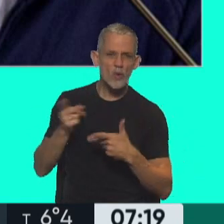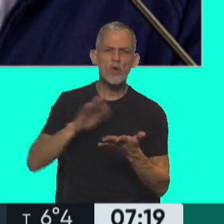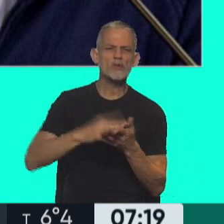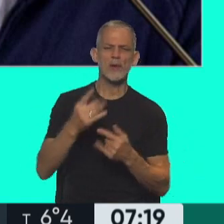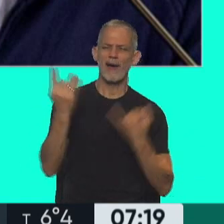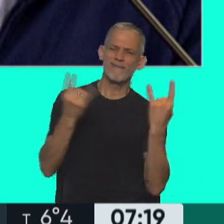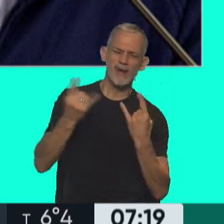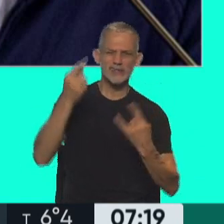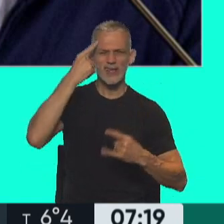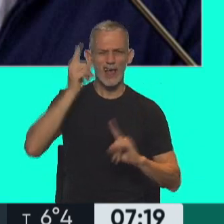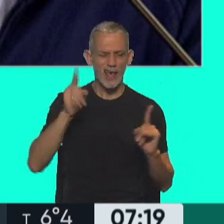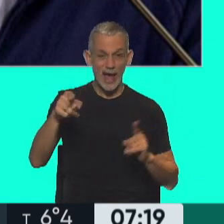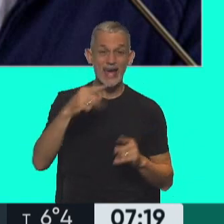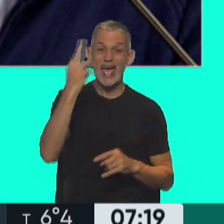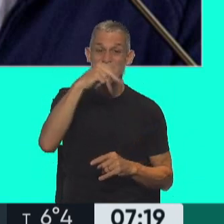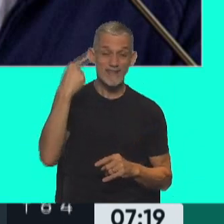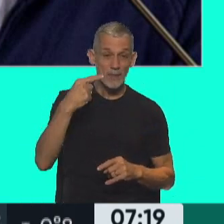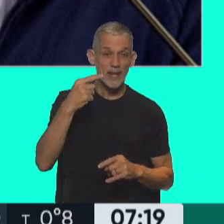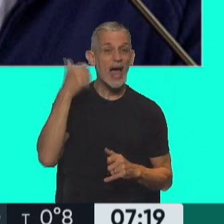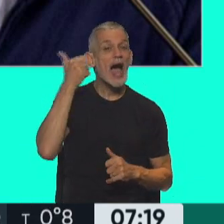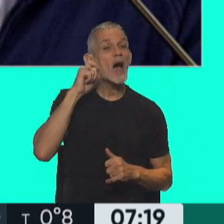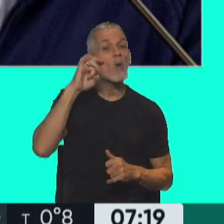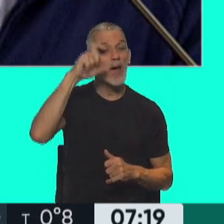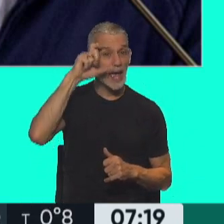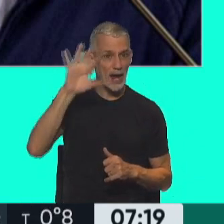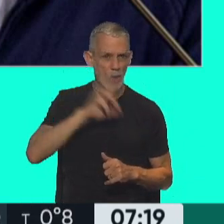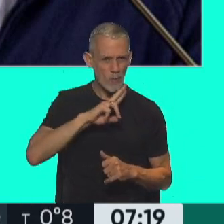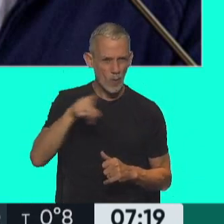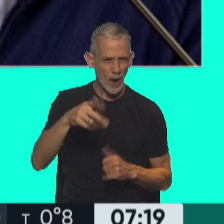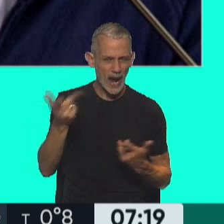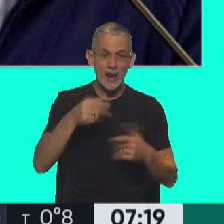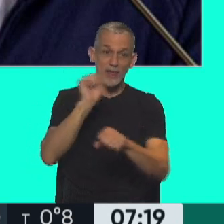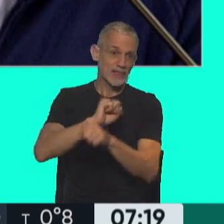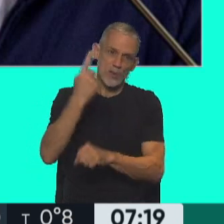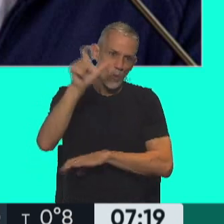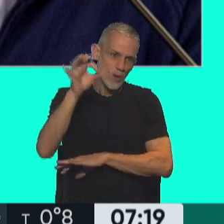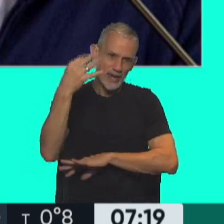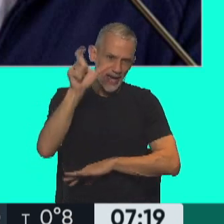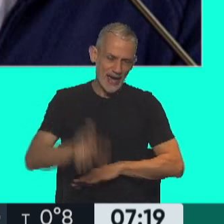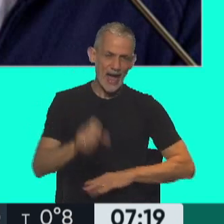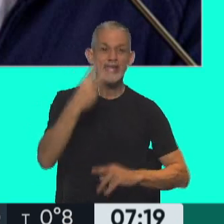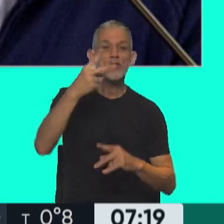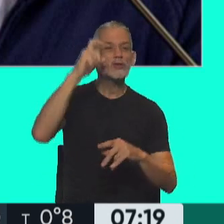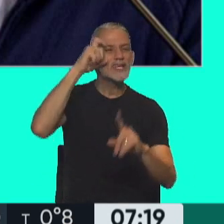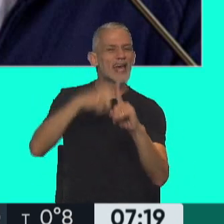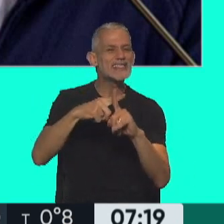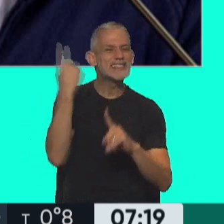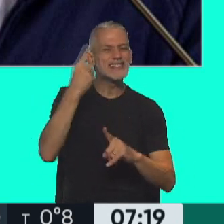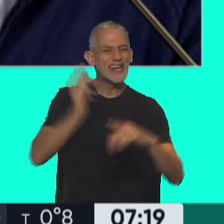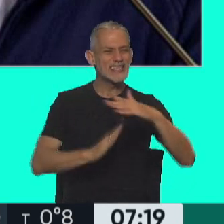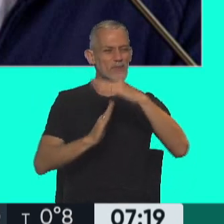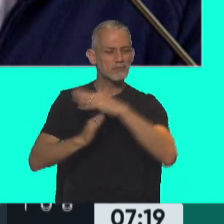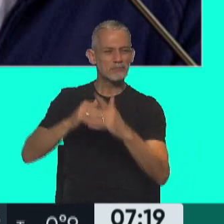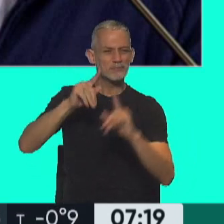falsedad ideológica, la enfermera Brenda Agüero, recordemos que es la única detenida, y a dos ex directivas del centro de